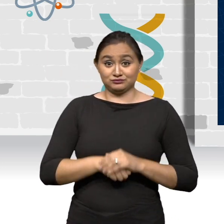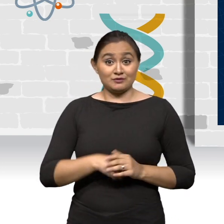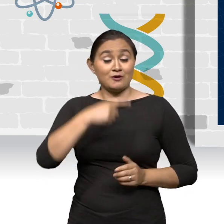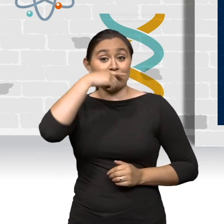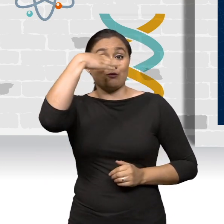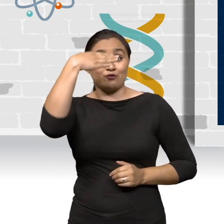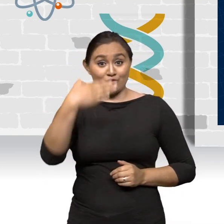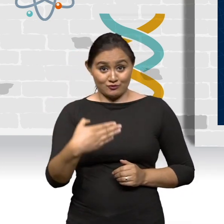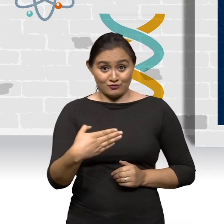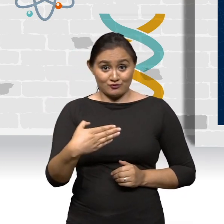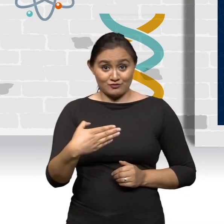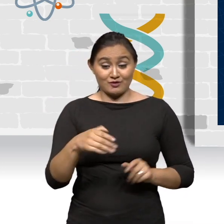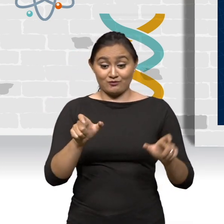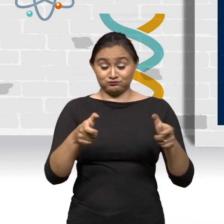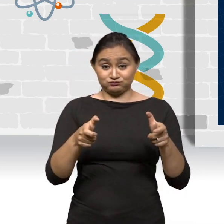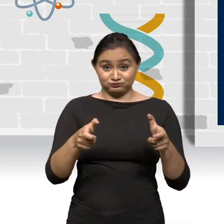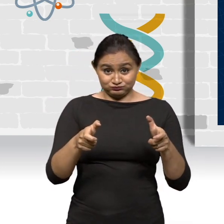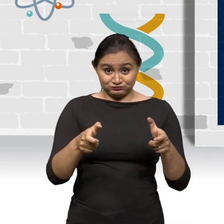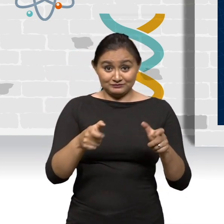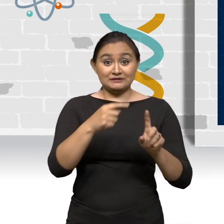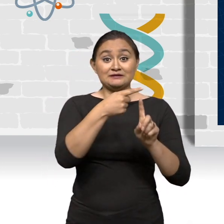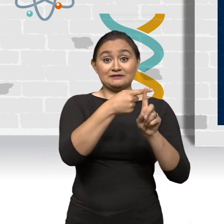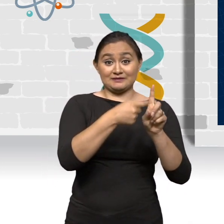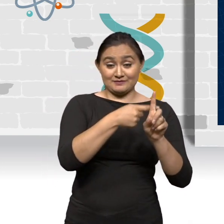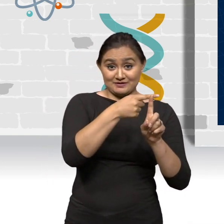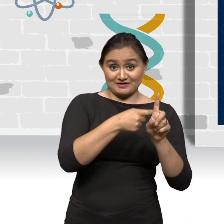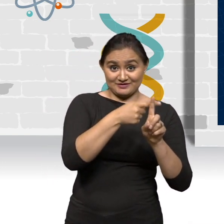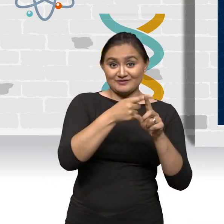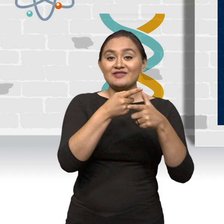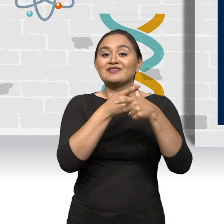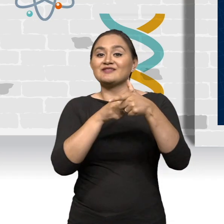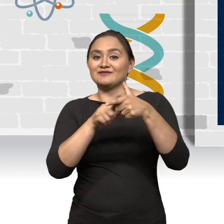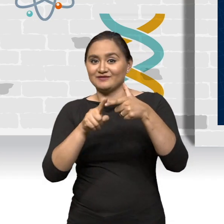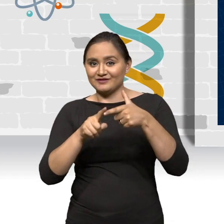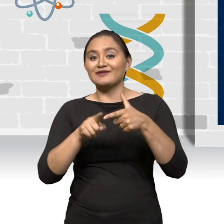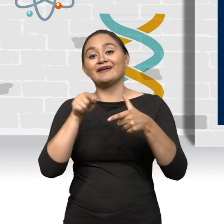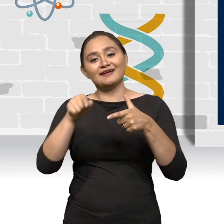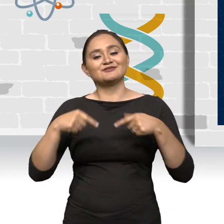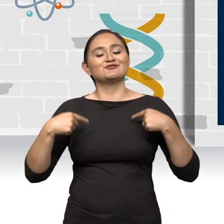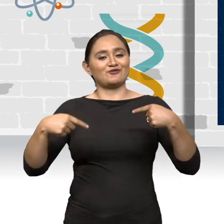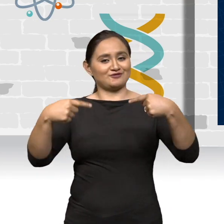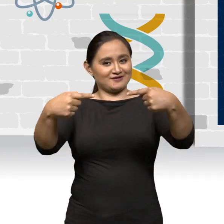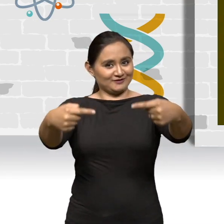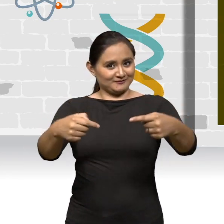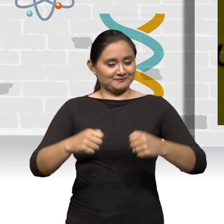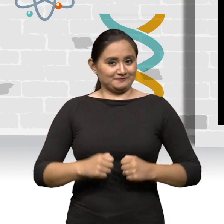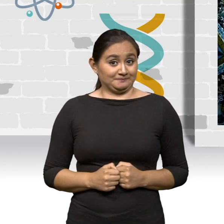obtiene que el volumen del gas dividido para la temperatura en Kelvin es igual a una constante.